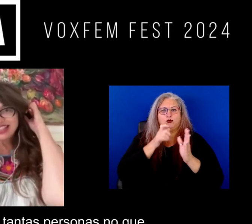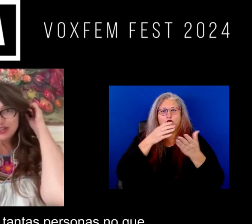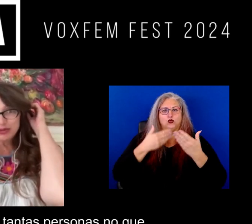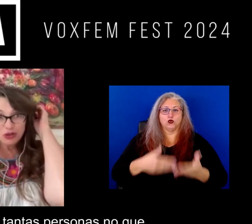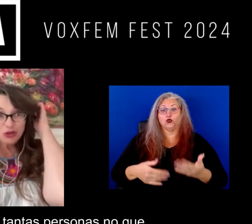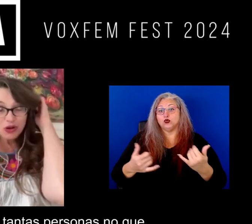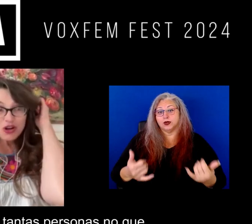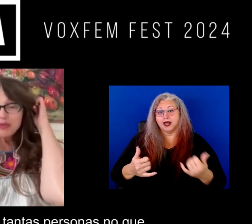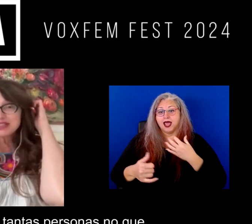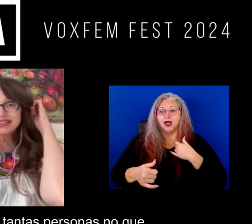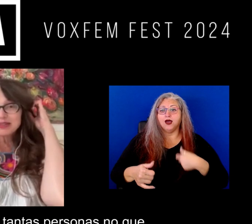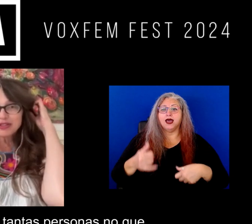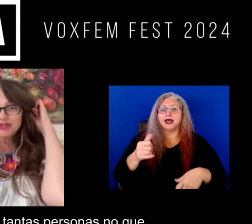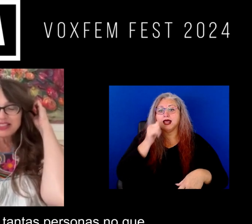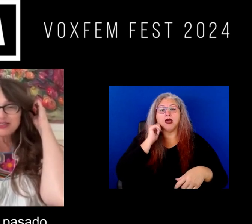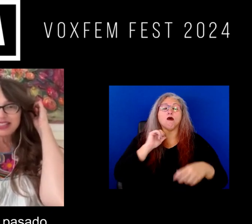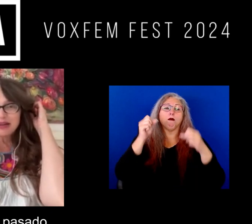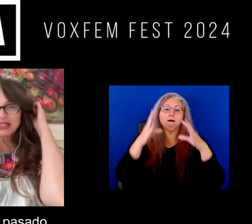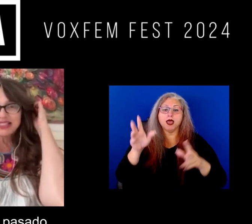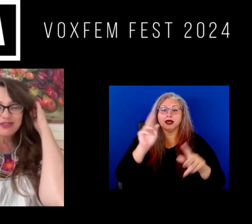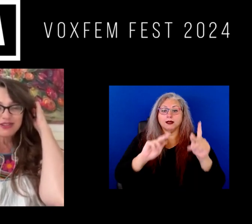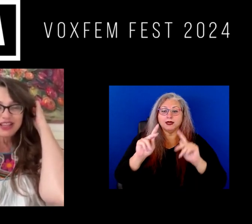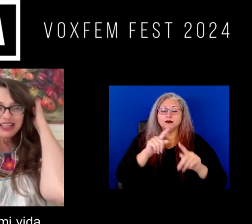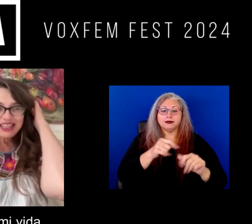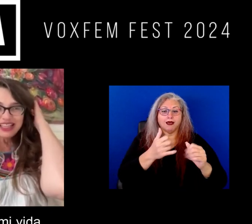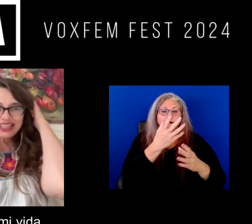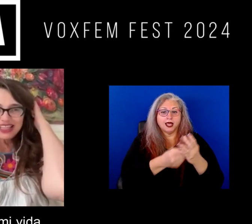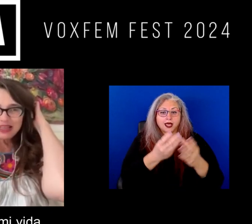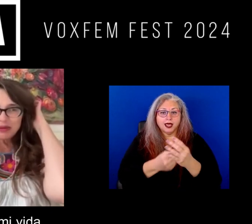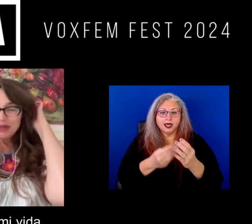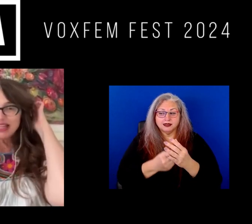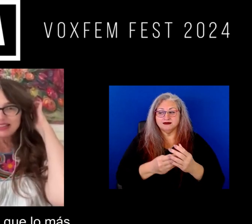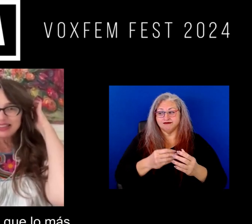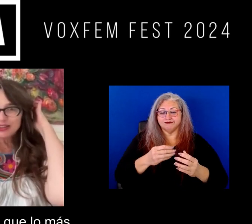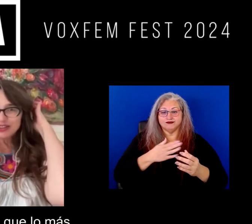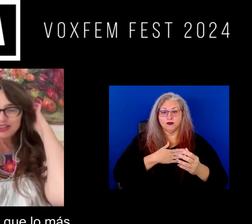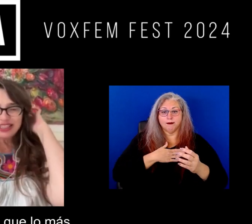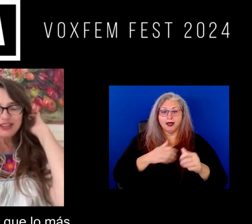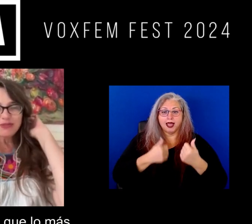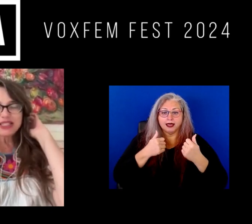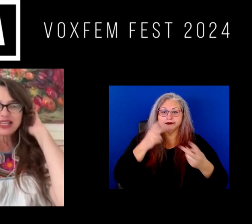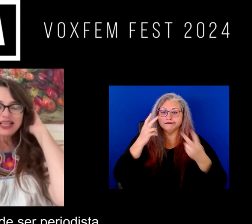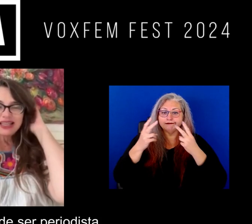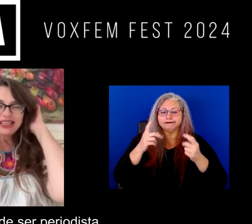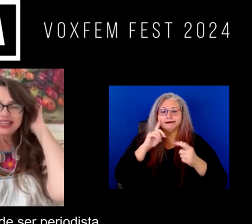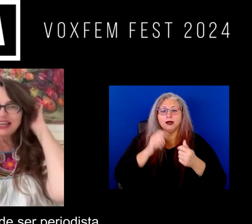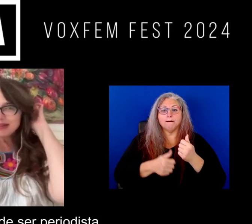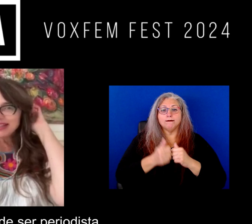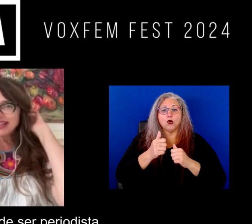que soy. Bueno, y luego, pues tantas personas, ¿no? Que han pasado en mi vida. Yo creo que lo más